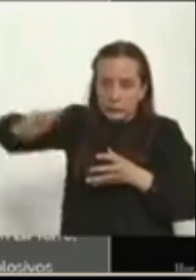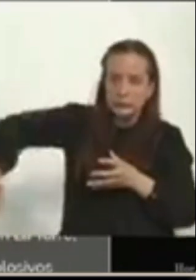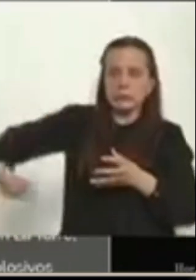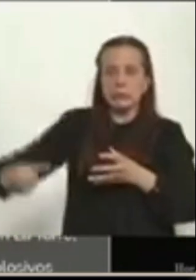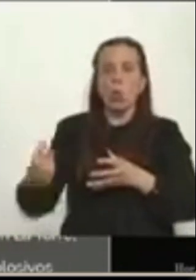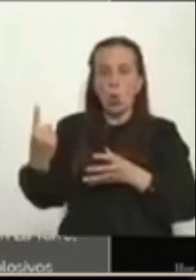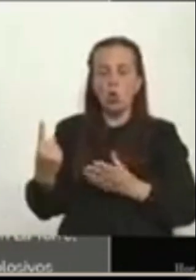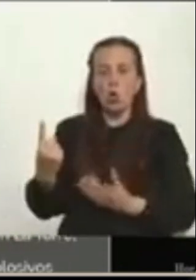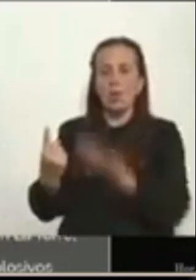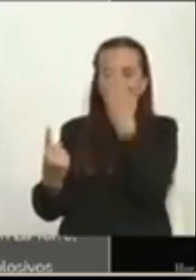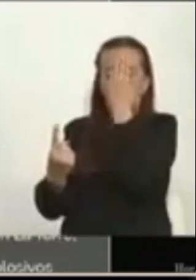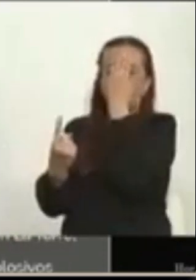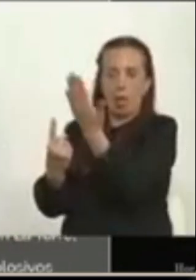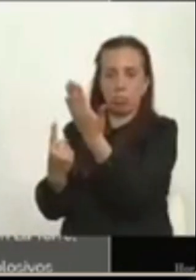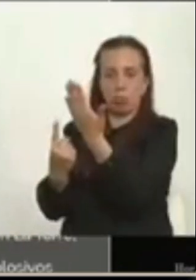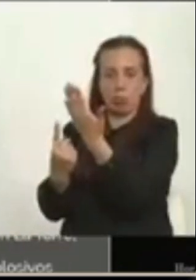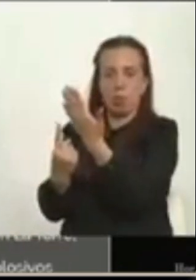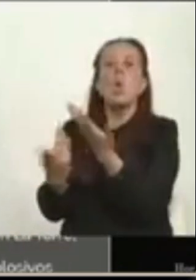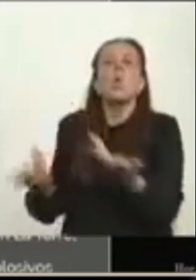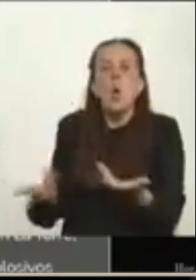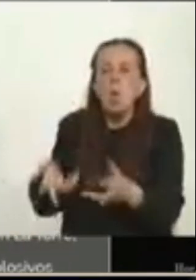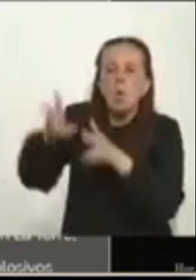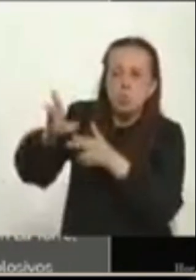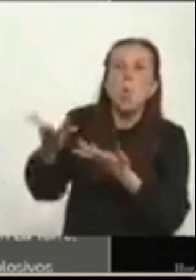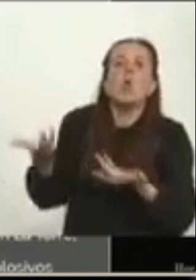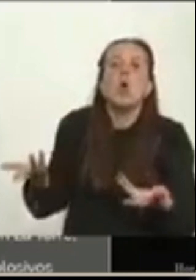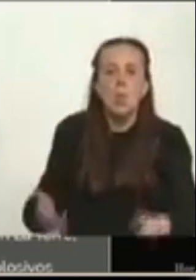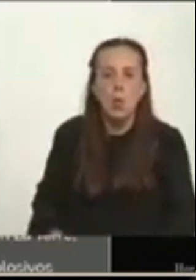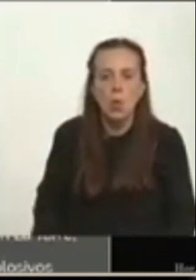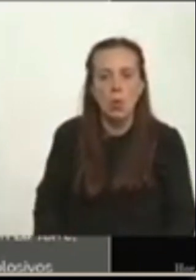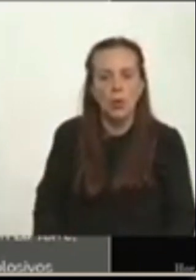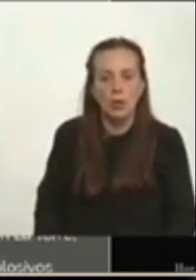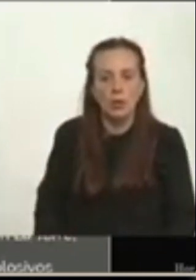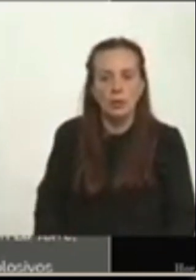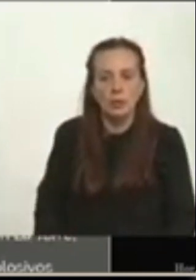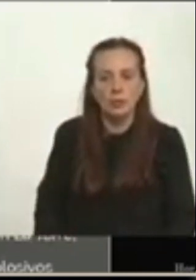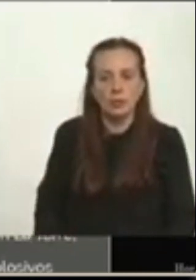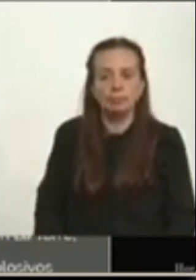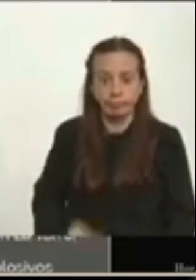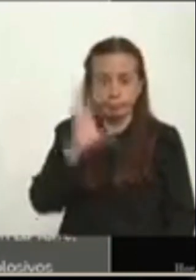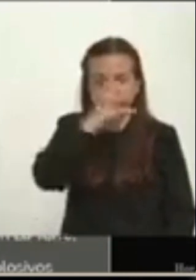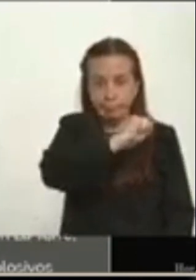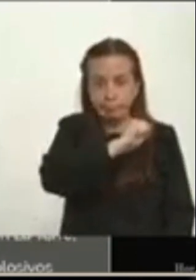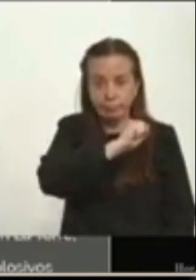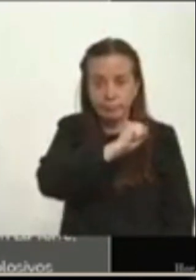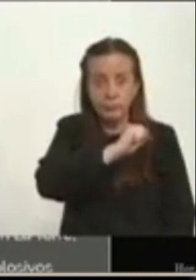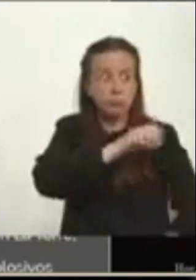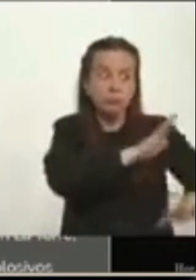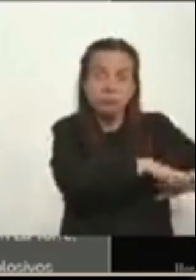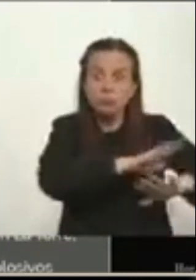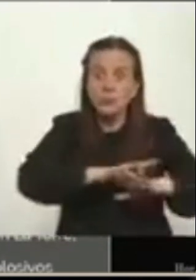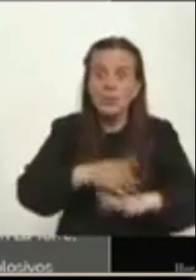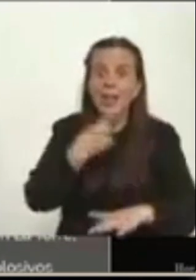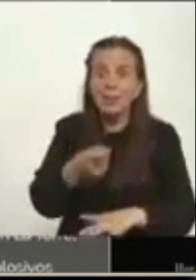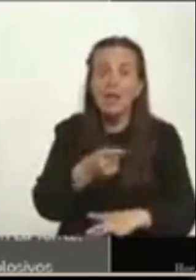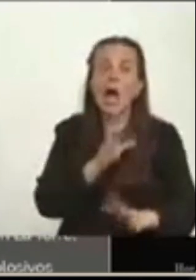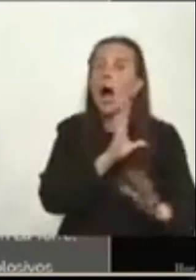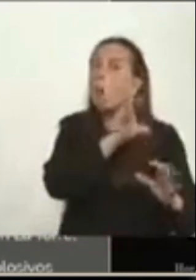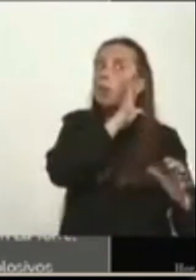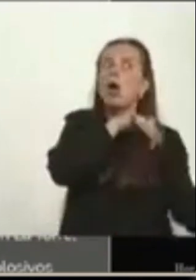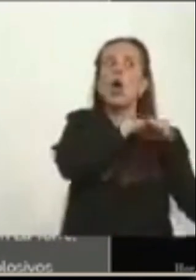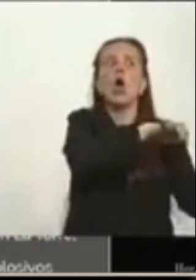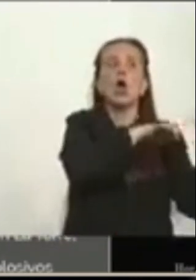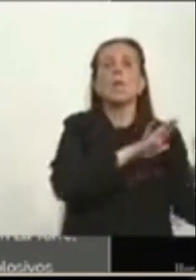combate de frente. ¿Cómo lo mataron? La información oficial dice que lo mataron en combate